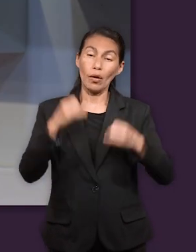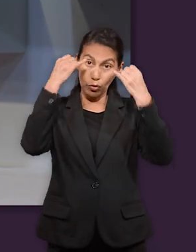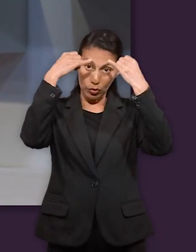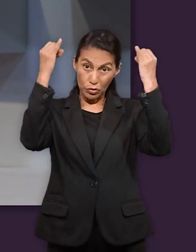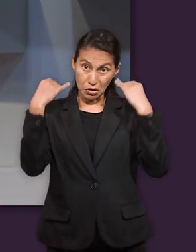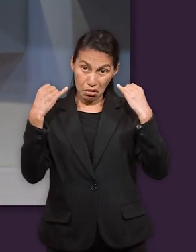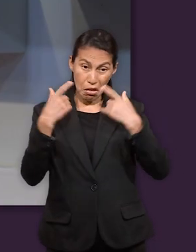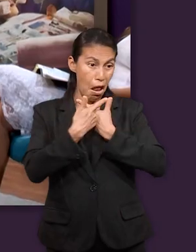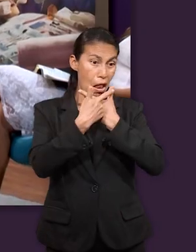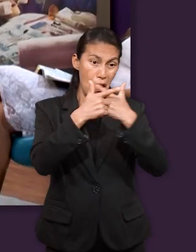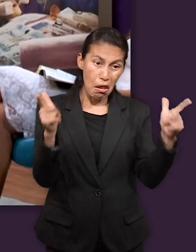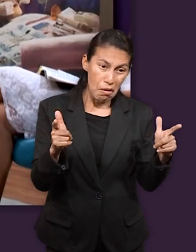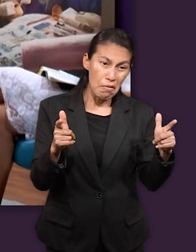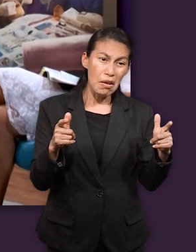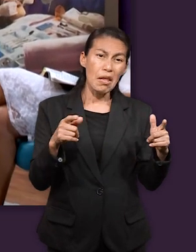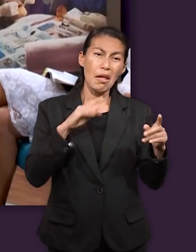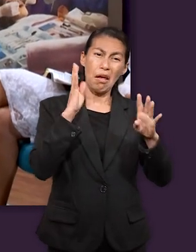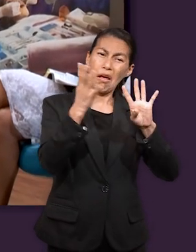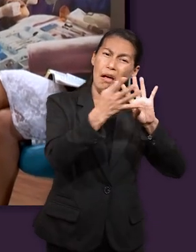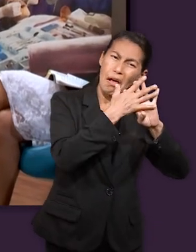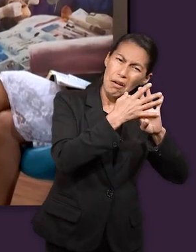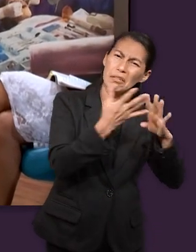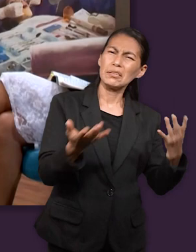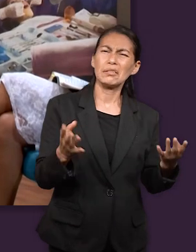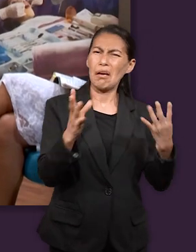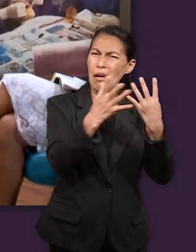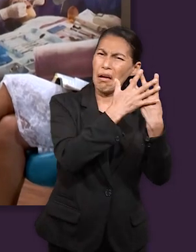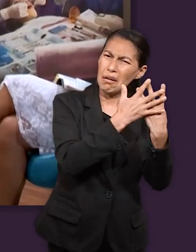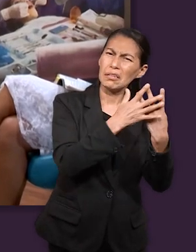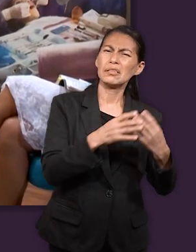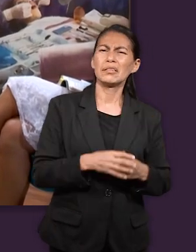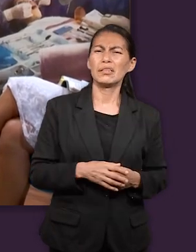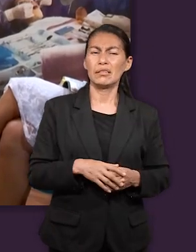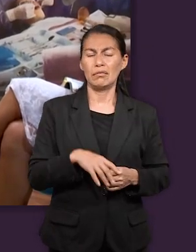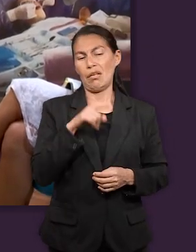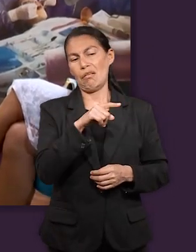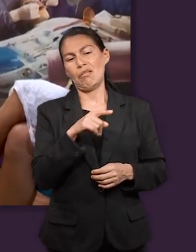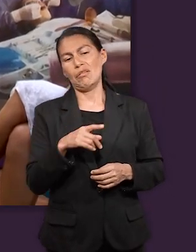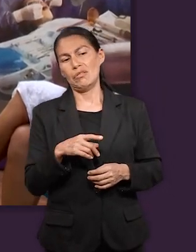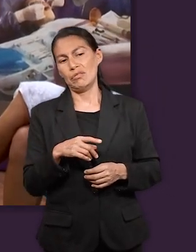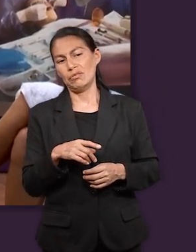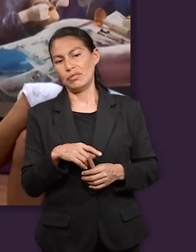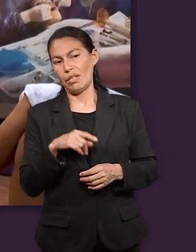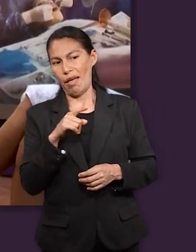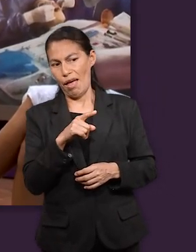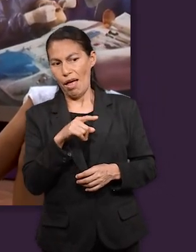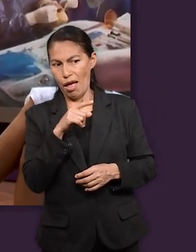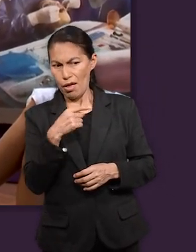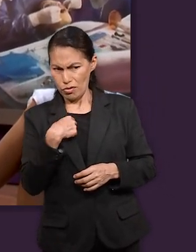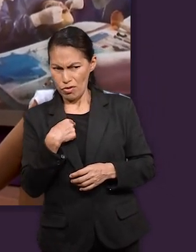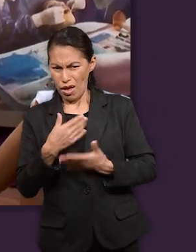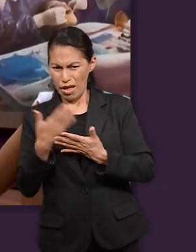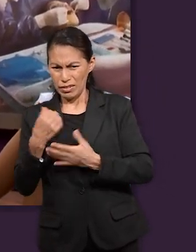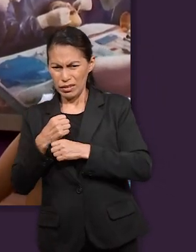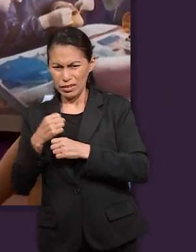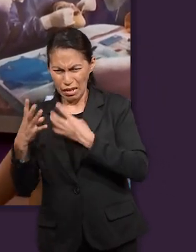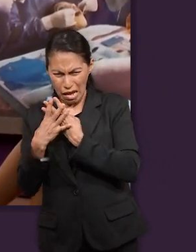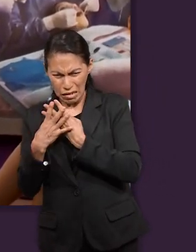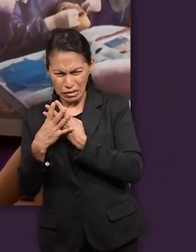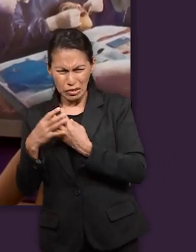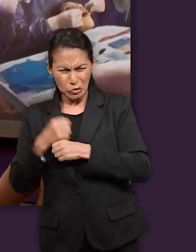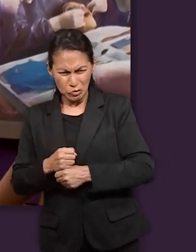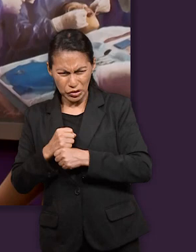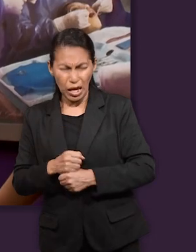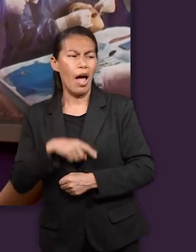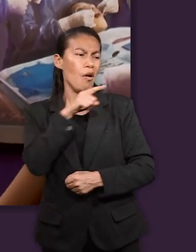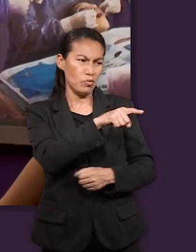de hacer lo que quisiera con sus hermanos si él quería los metía presos para que sintieran un poquito de